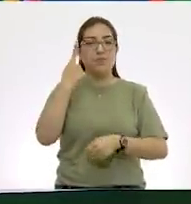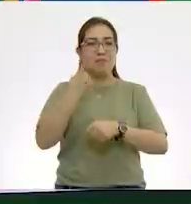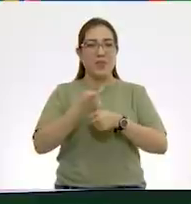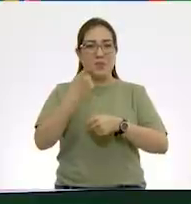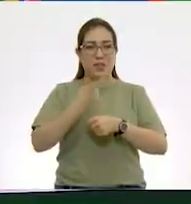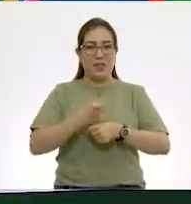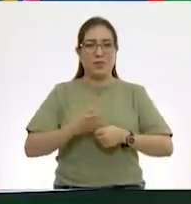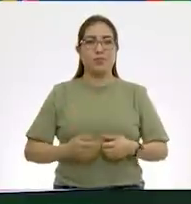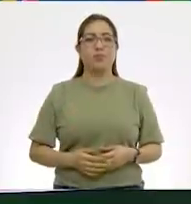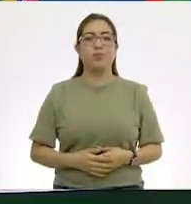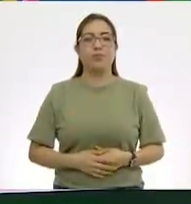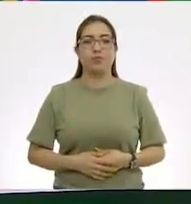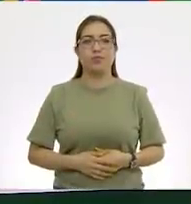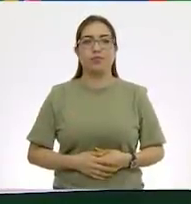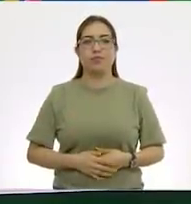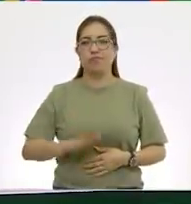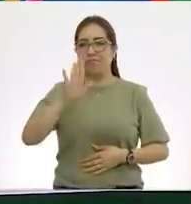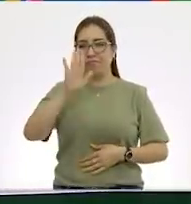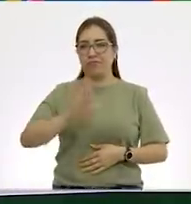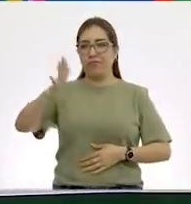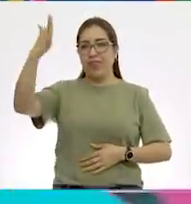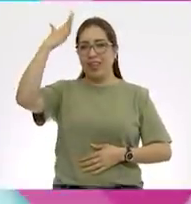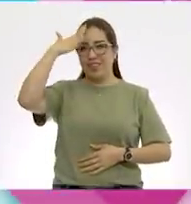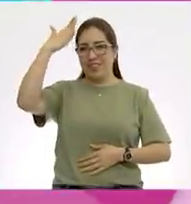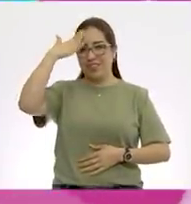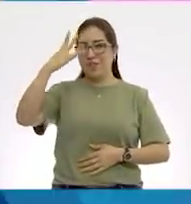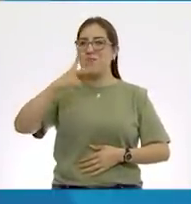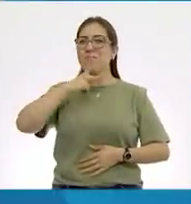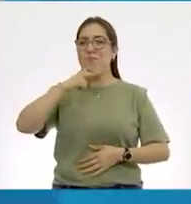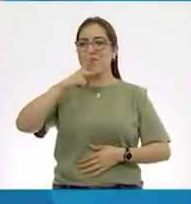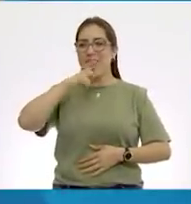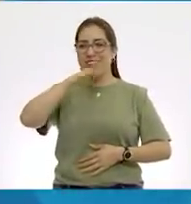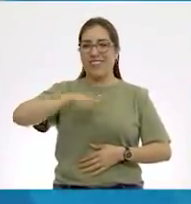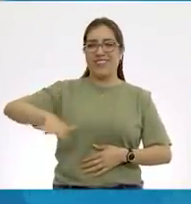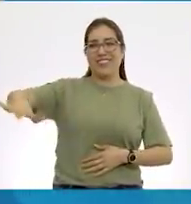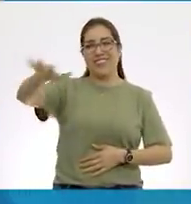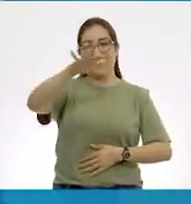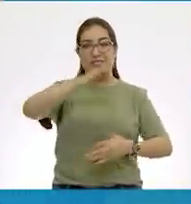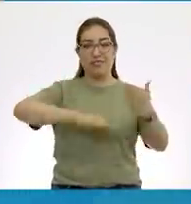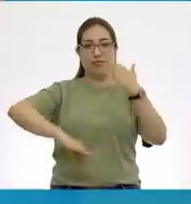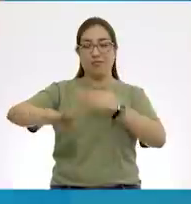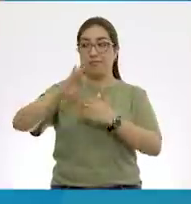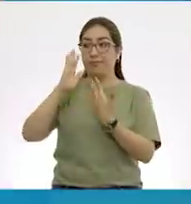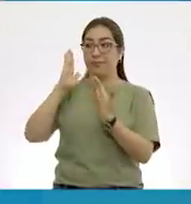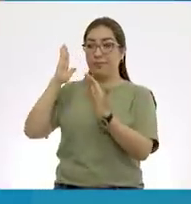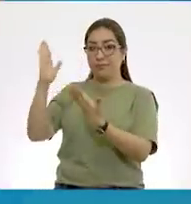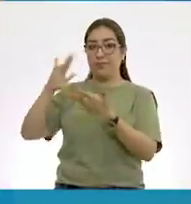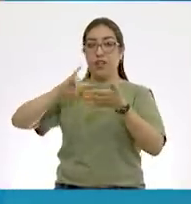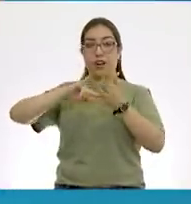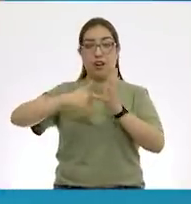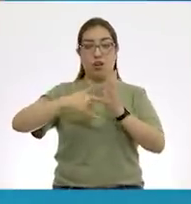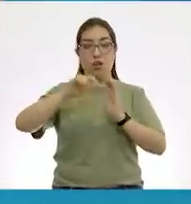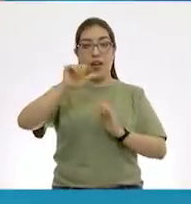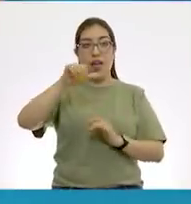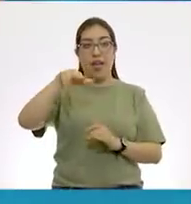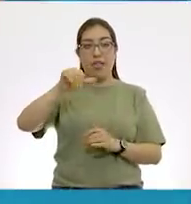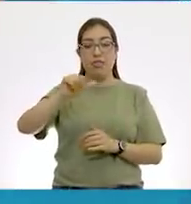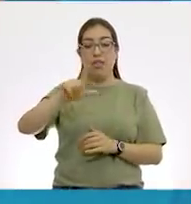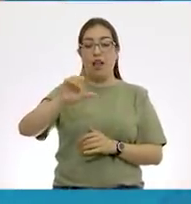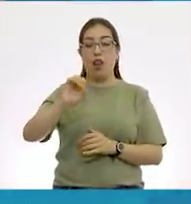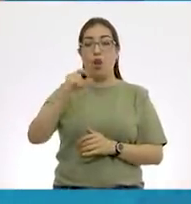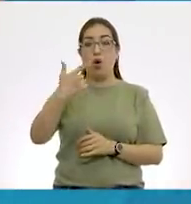como que el papá de todos los relojes, es este, el reloj analógico.